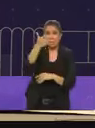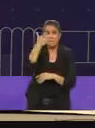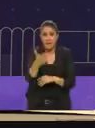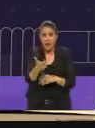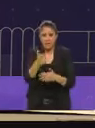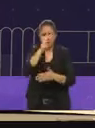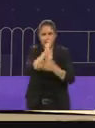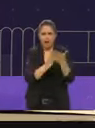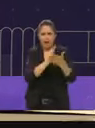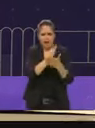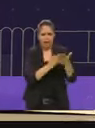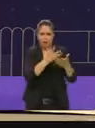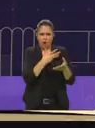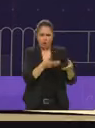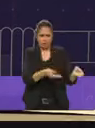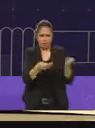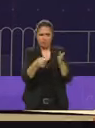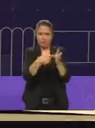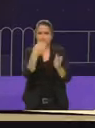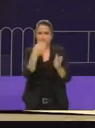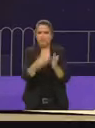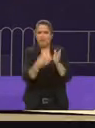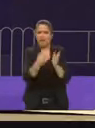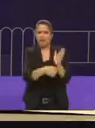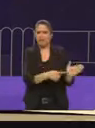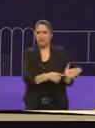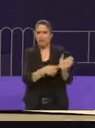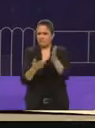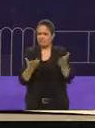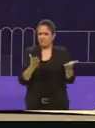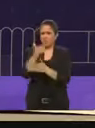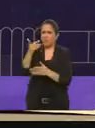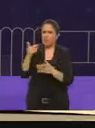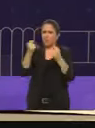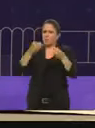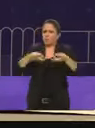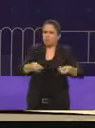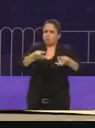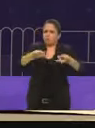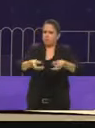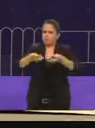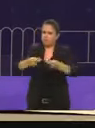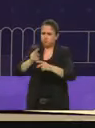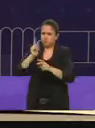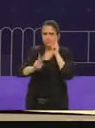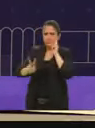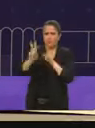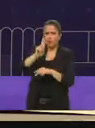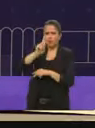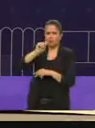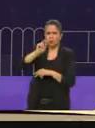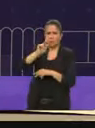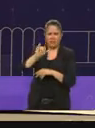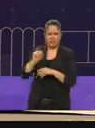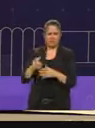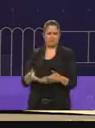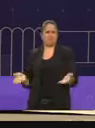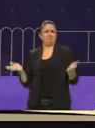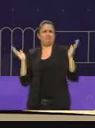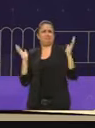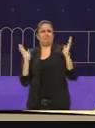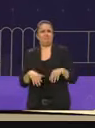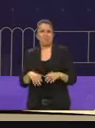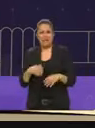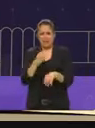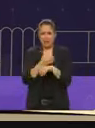facturaron se traspasaron por cierto son tus constructores famosos por las utopías y uno de ellos si